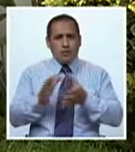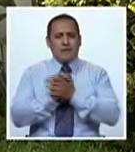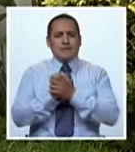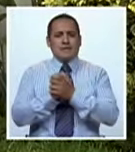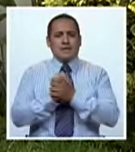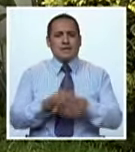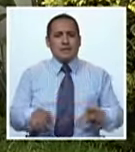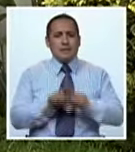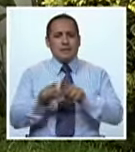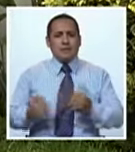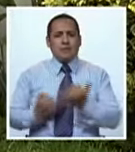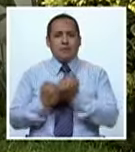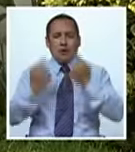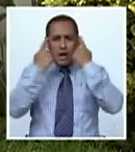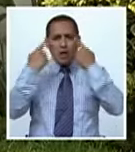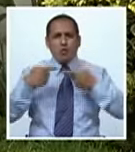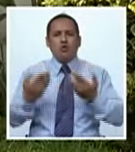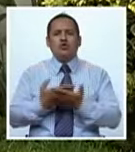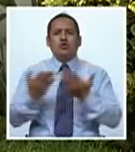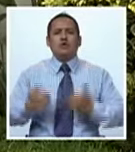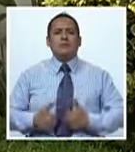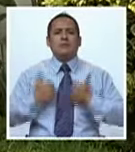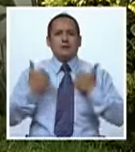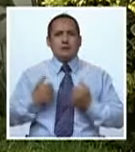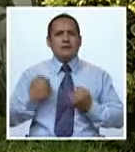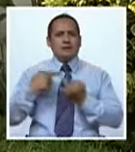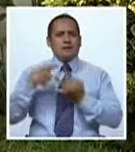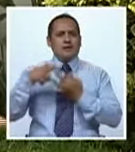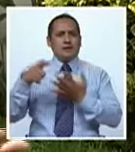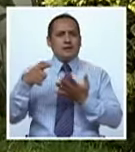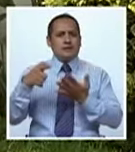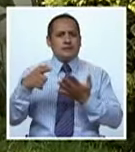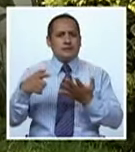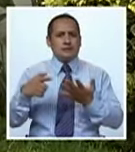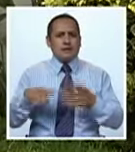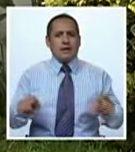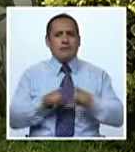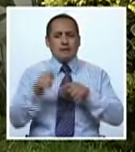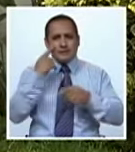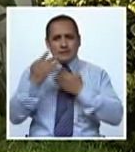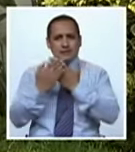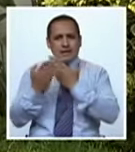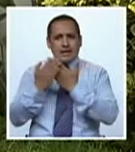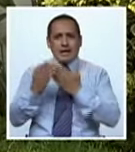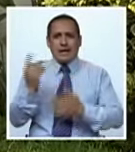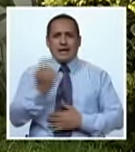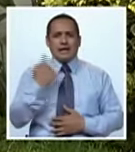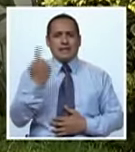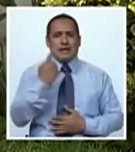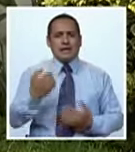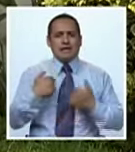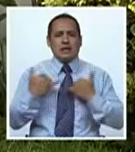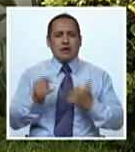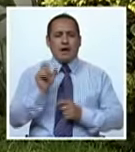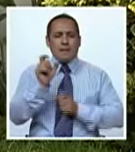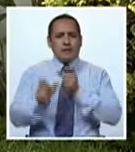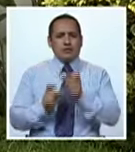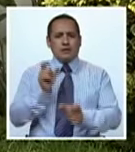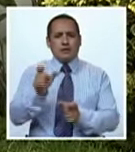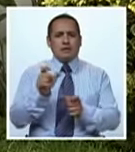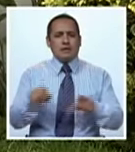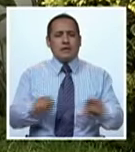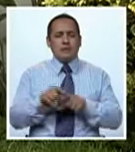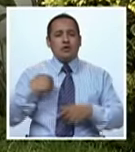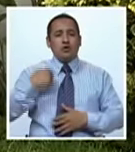amistad y de apoyo de acuerdo a dónde viven y de acuerdo, en fin, a las cercanías que pudieran tener ya como personas.